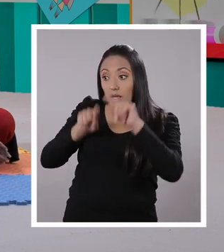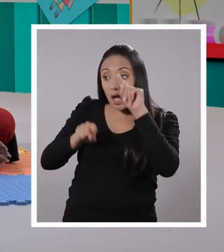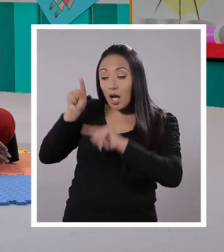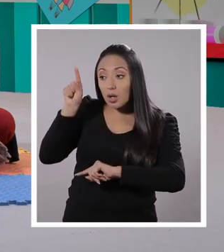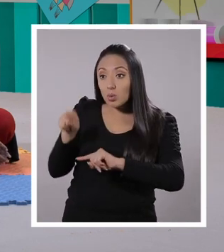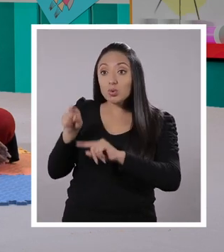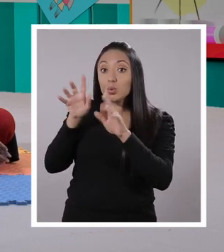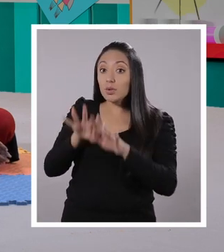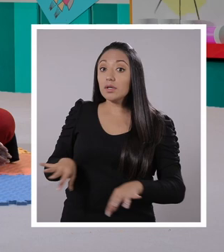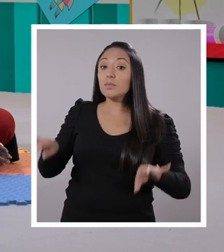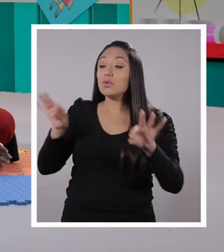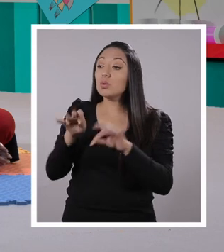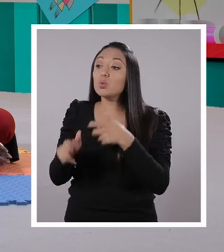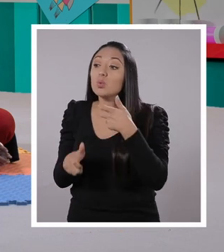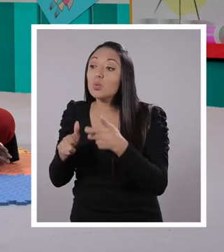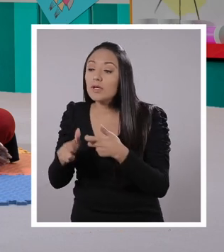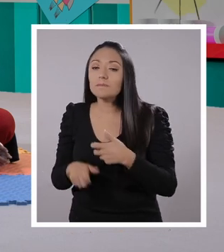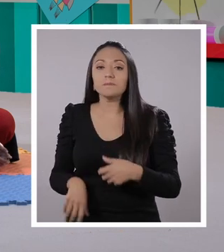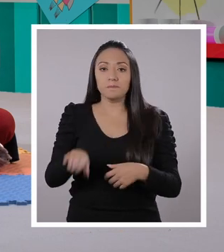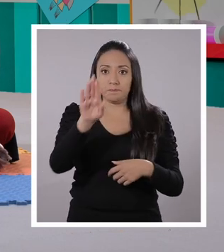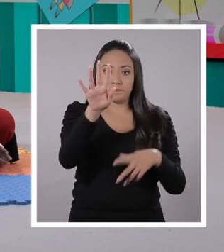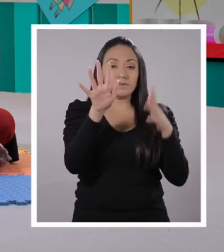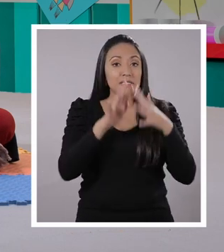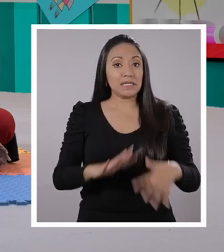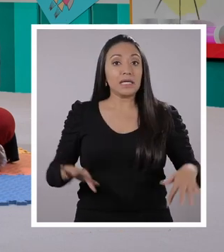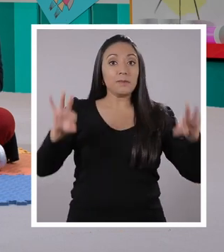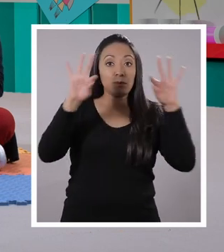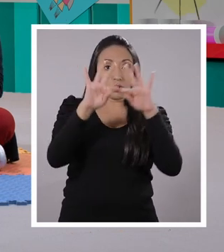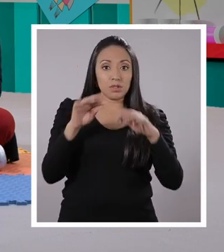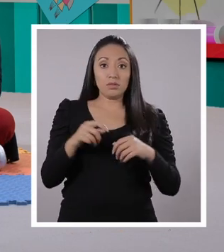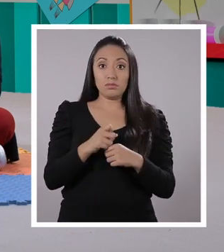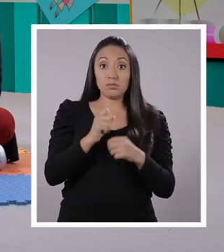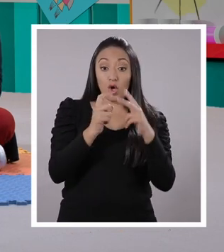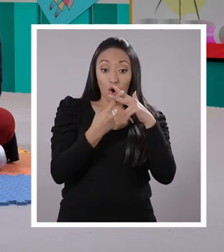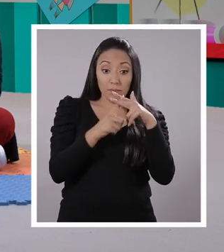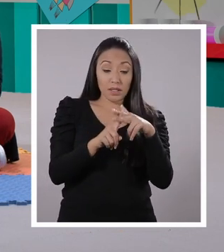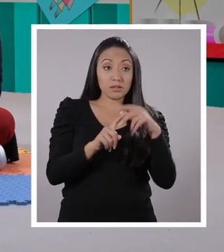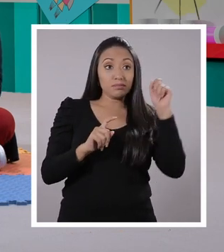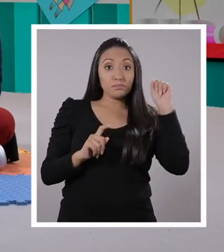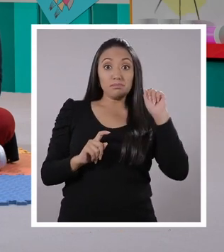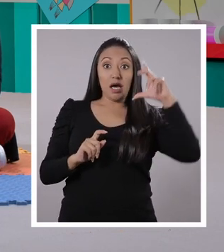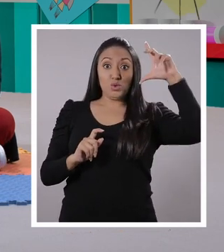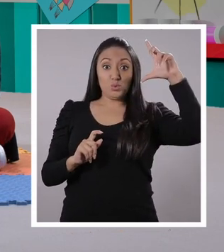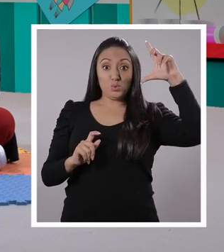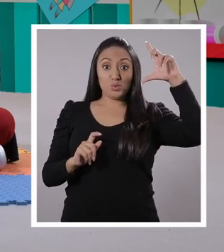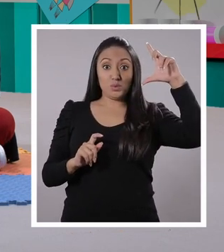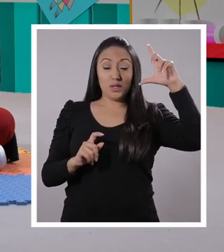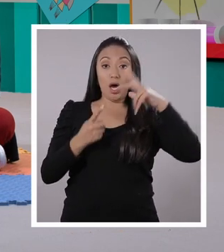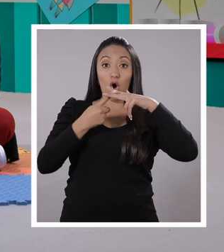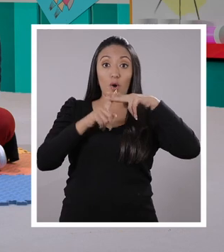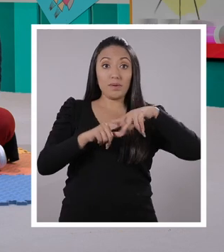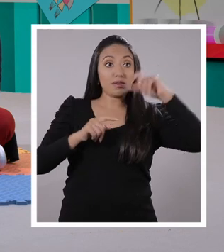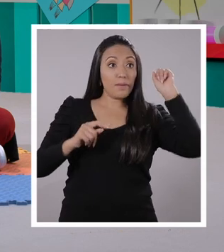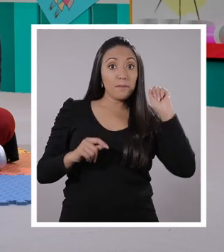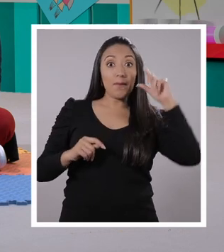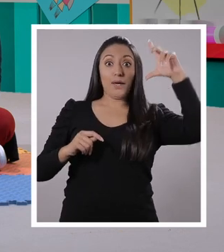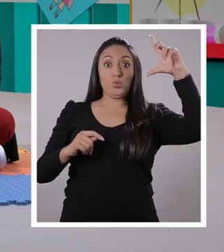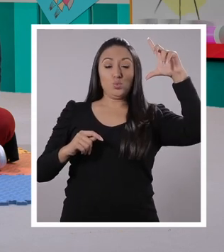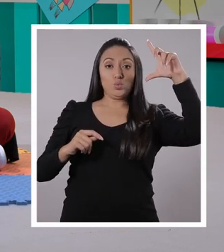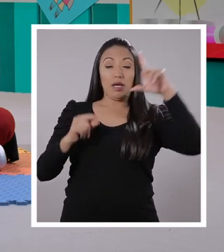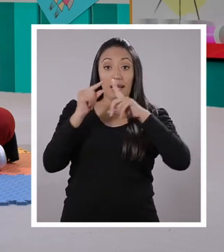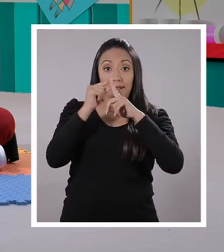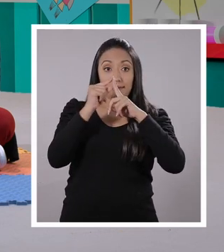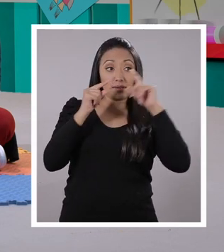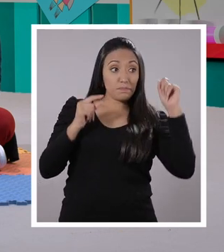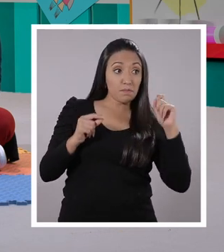gramaticales importantes, como por ejemplo... Es fundamental cada vez que empieza una oración, empezar con mayúscula